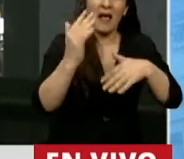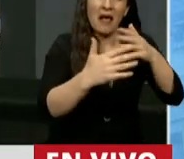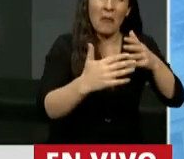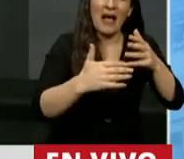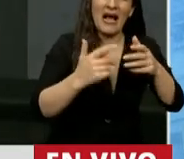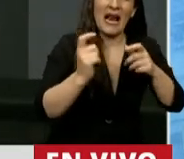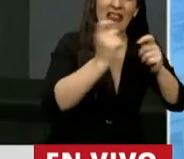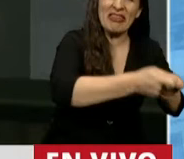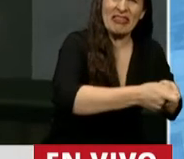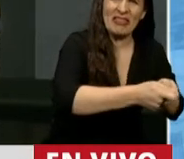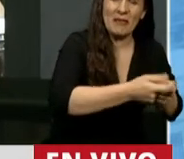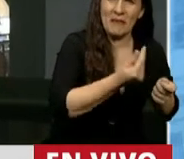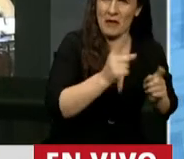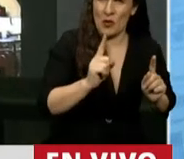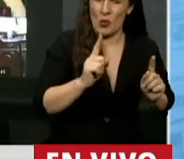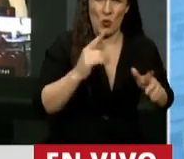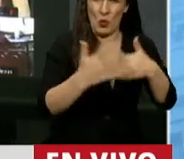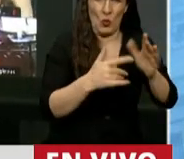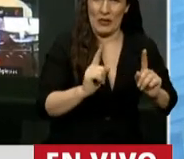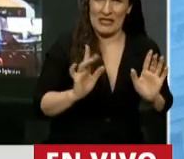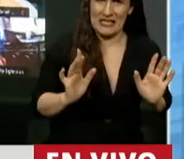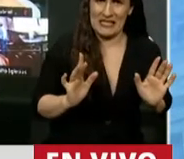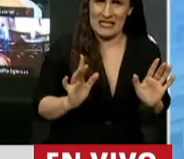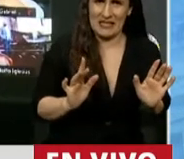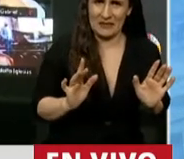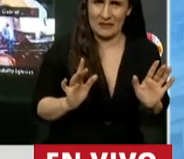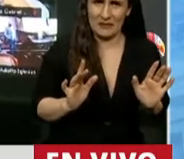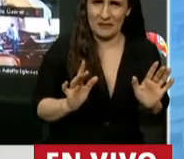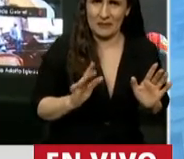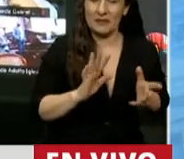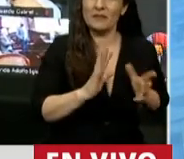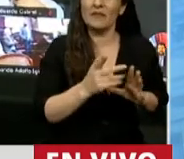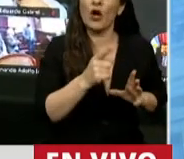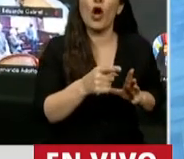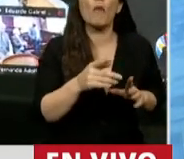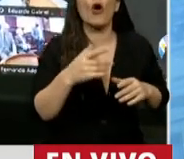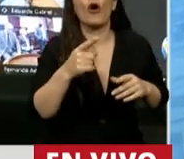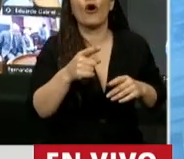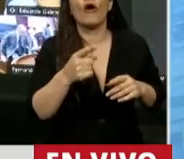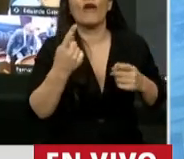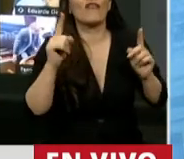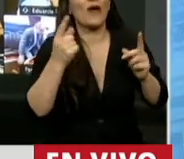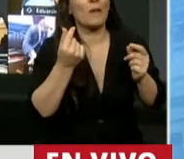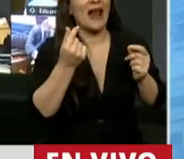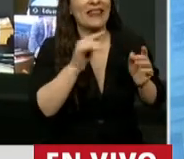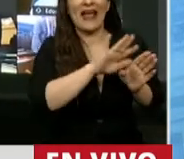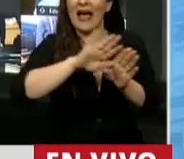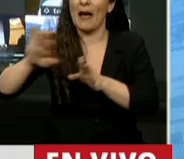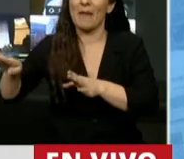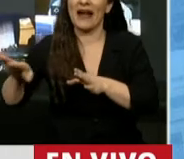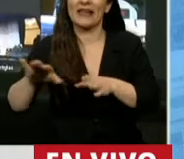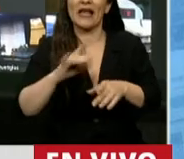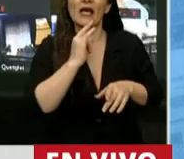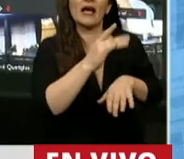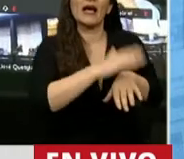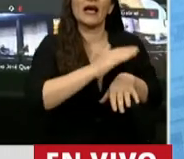de recursos para cubrir una transferencia de competencia. Es decir, hay que separar una cosa